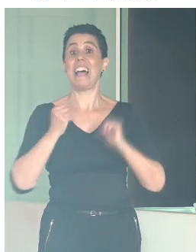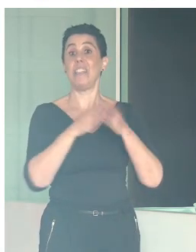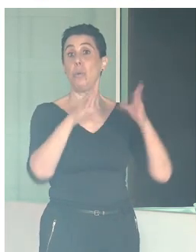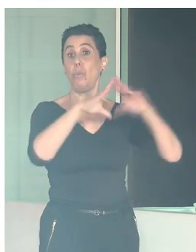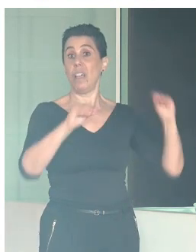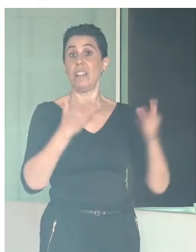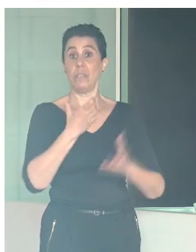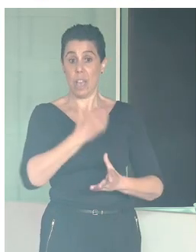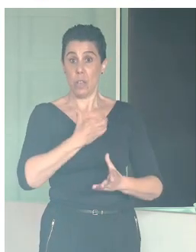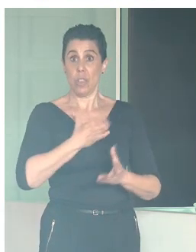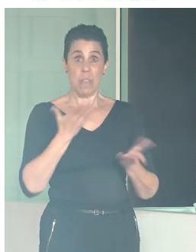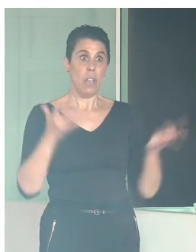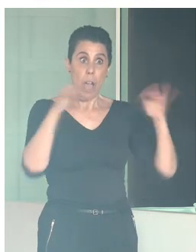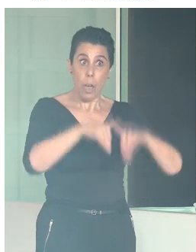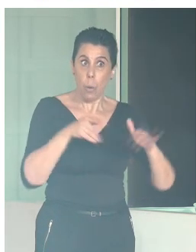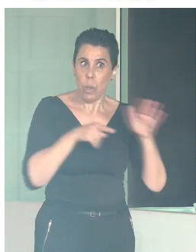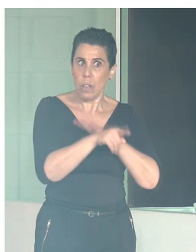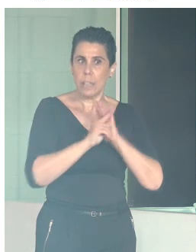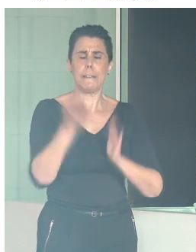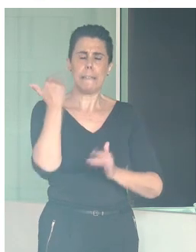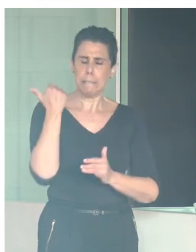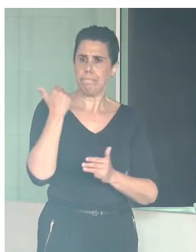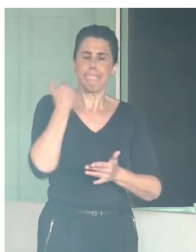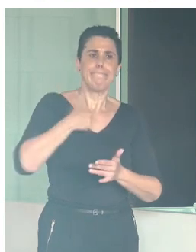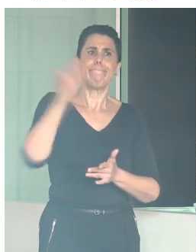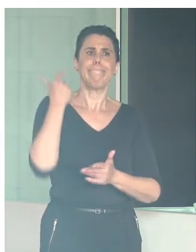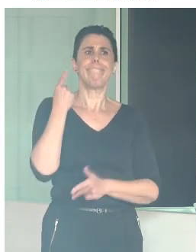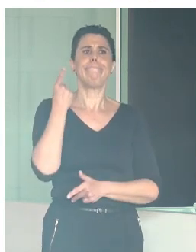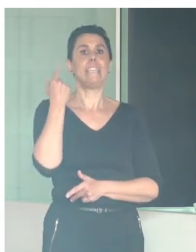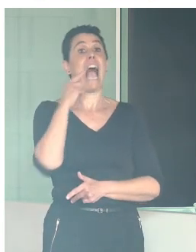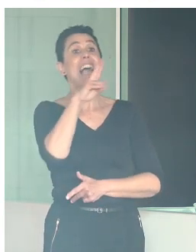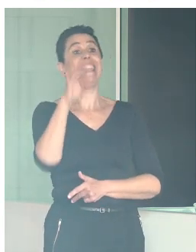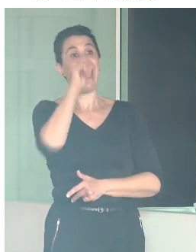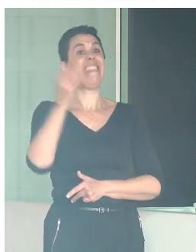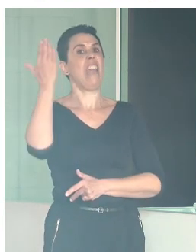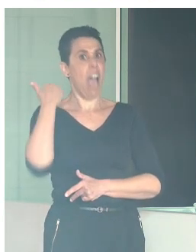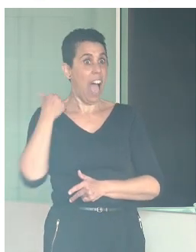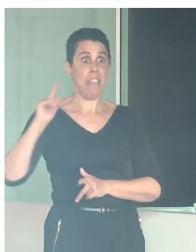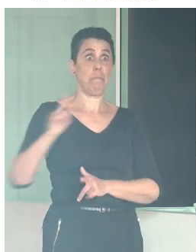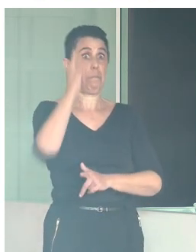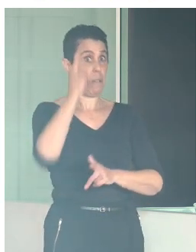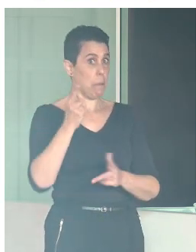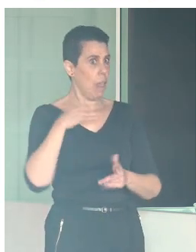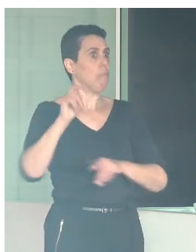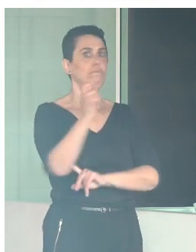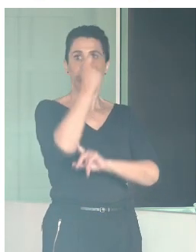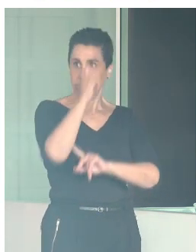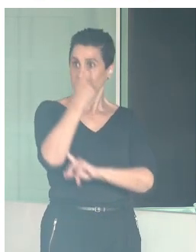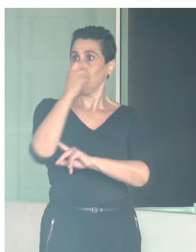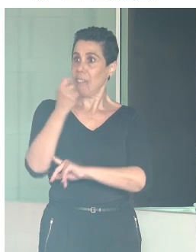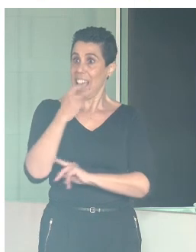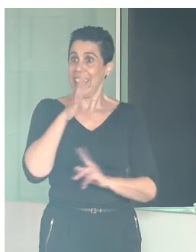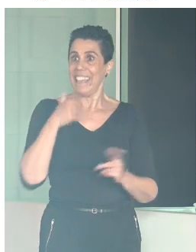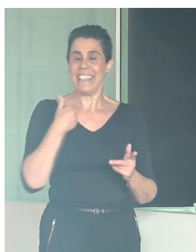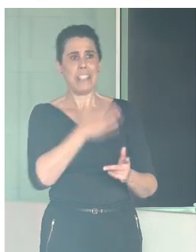lo llevamos haciendo desde hace ya 13 años y con gran éxito. La verdad que eso es muy agradable ver que estáis aquí todos